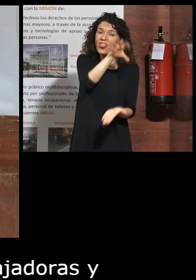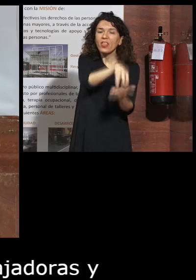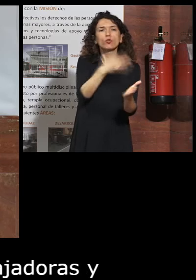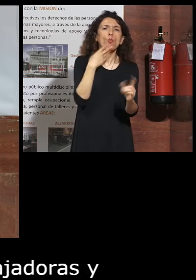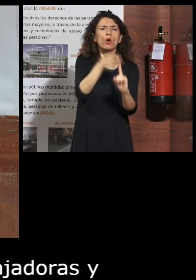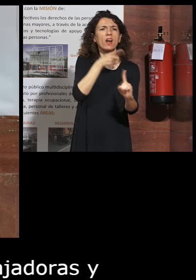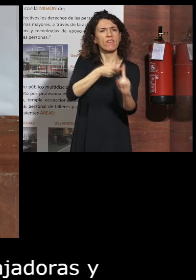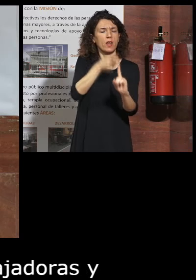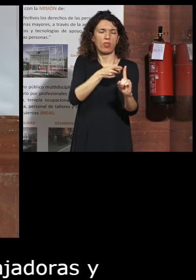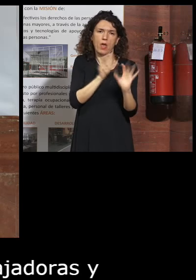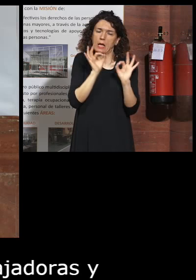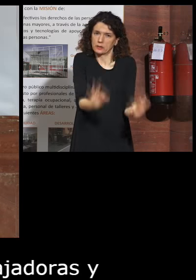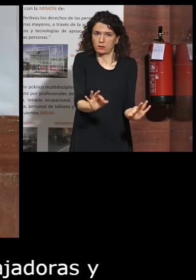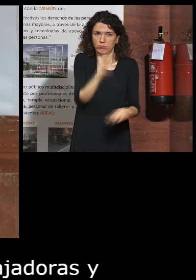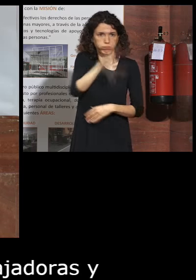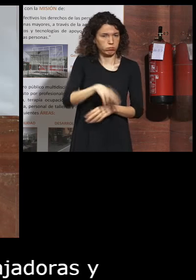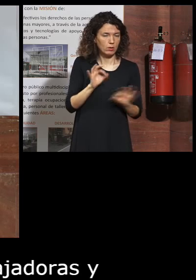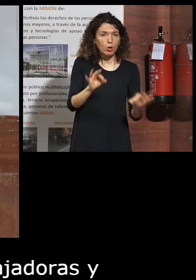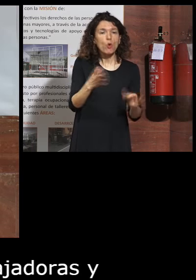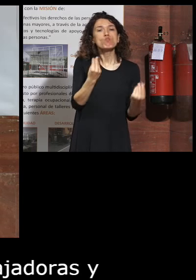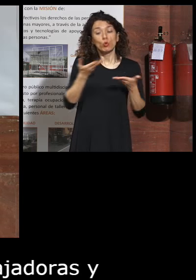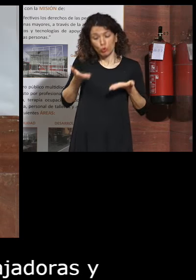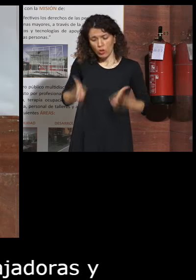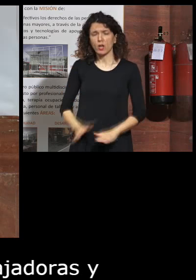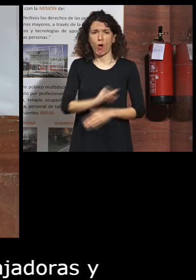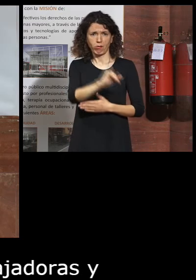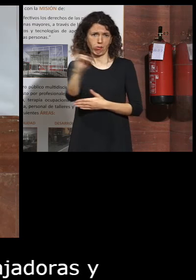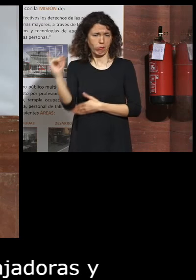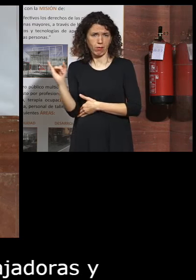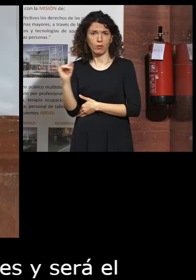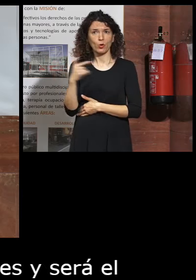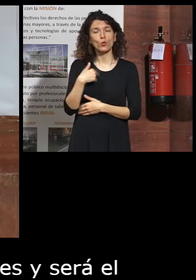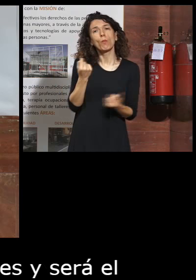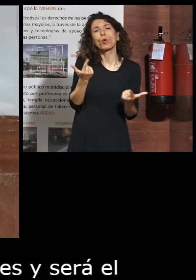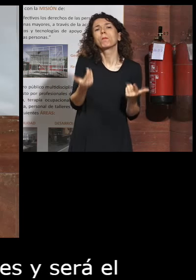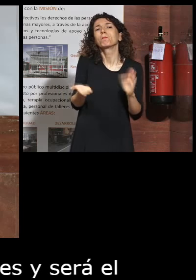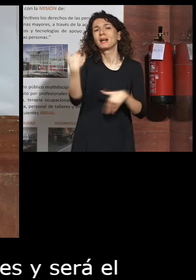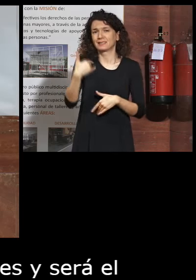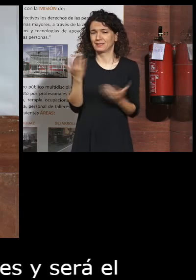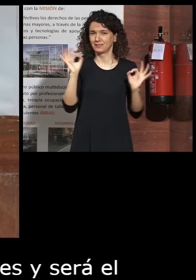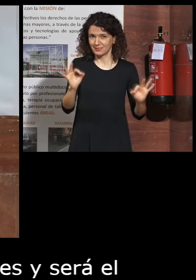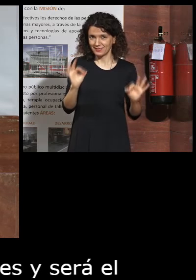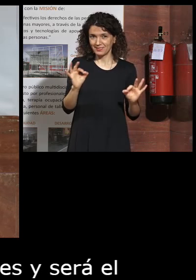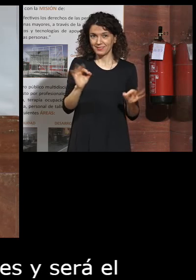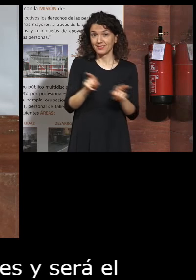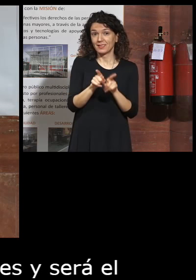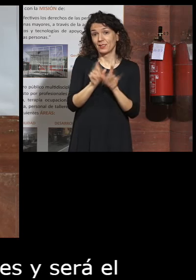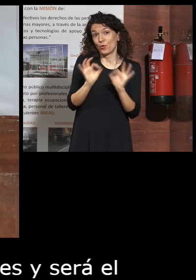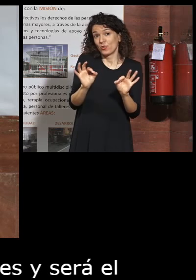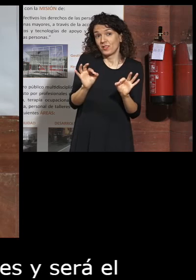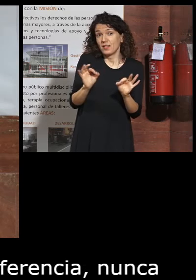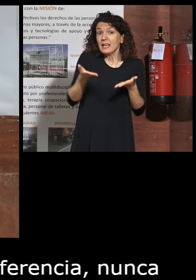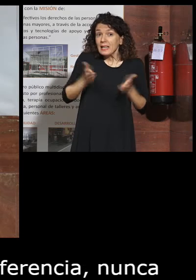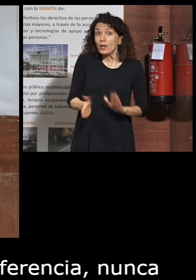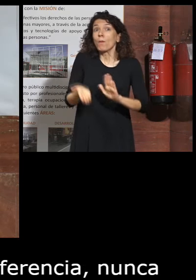referencia, nunca mejor dicho. Yo también tengo muchos hijos e hijas, yo tengo un poco más, conforme vas subiendo en escalafón, vas